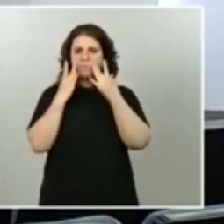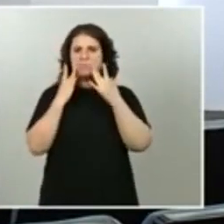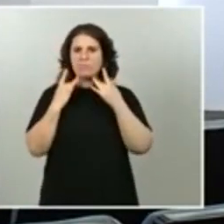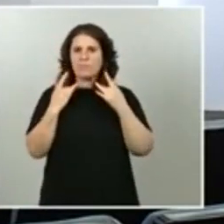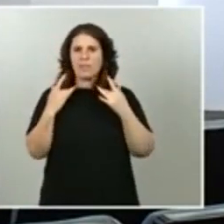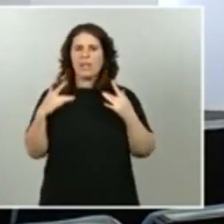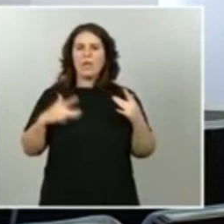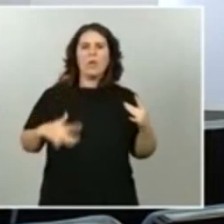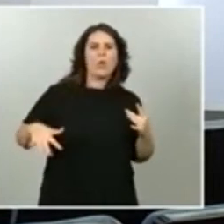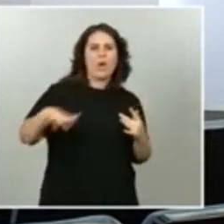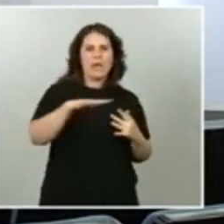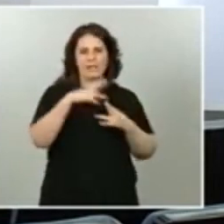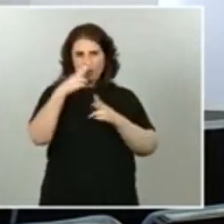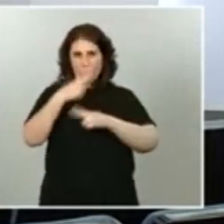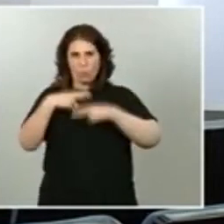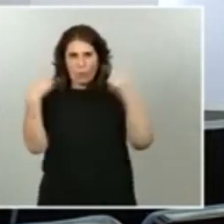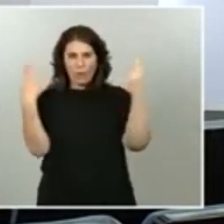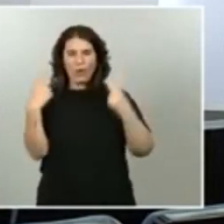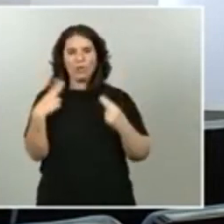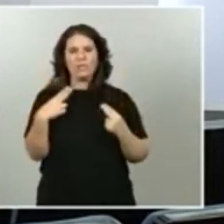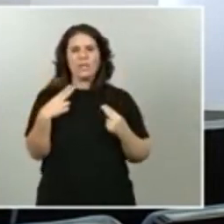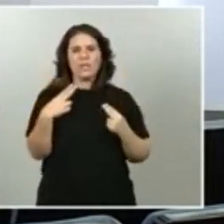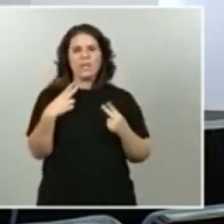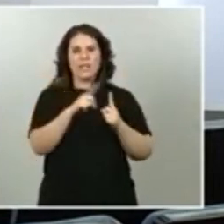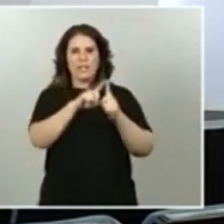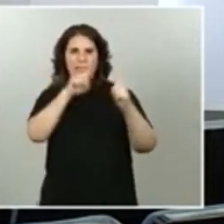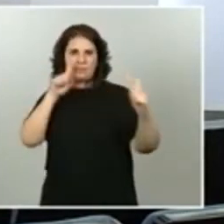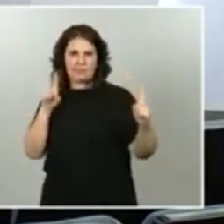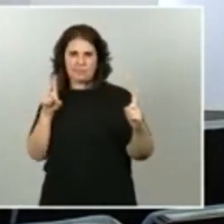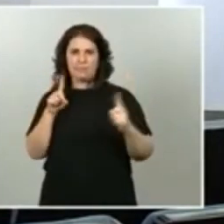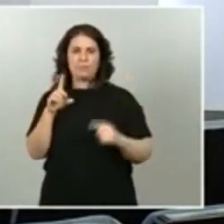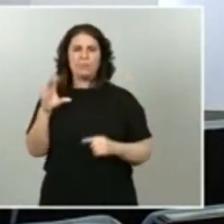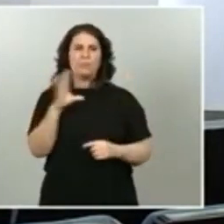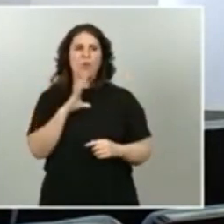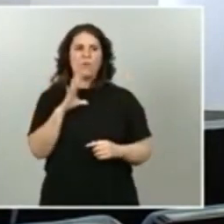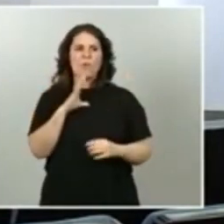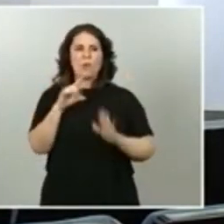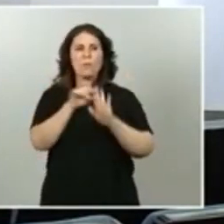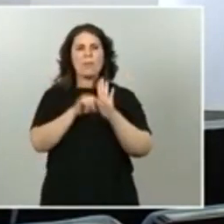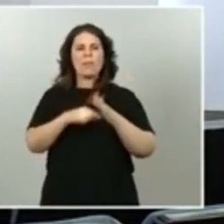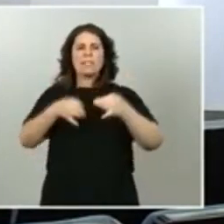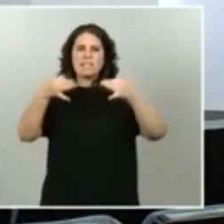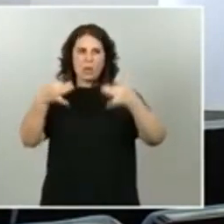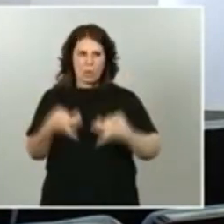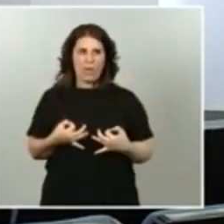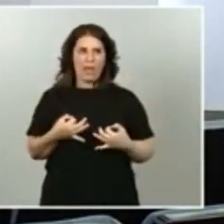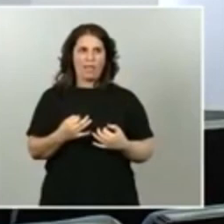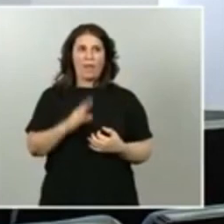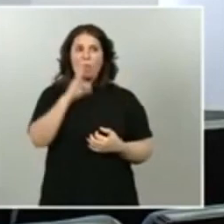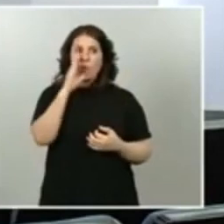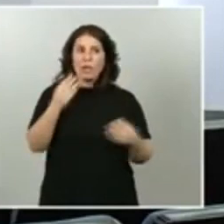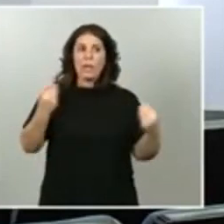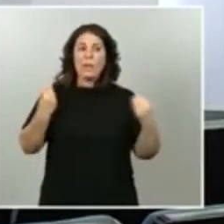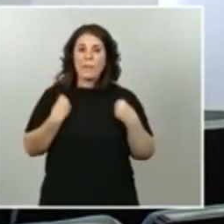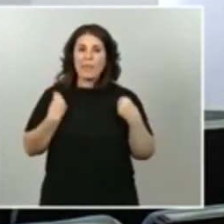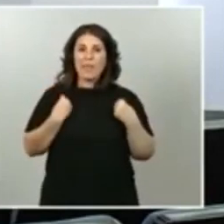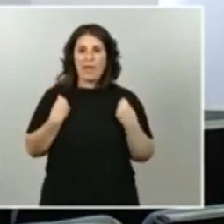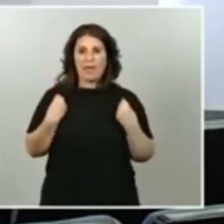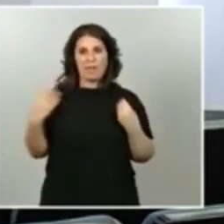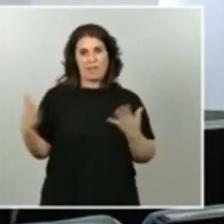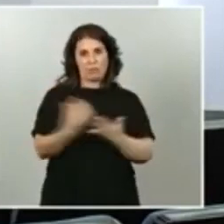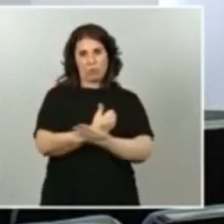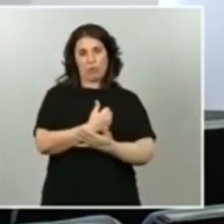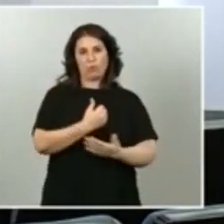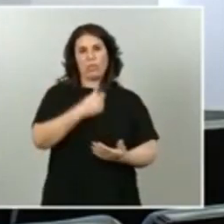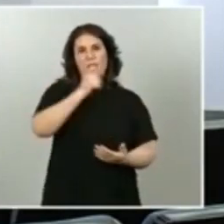públicos y el acercamiento que por favor se haga con todas las medidas de seguridad porque la vida de todos nosotros y de las personas más